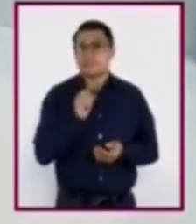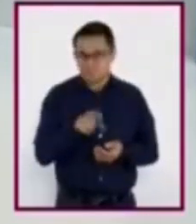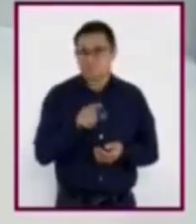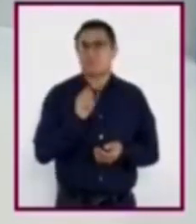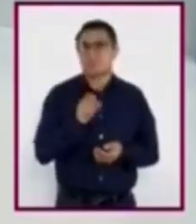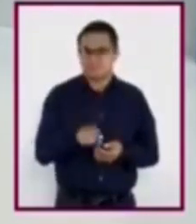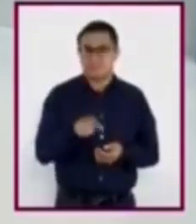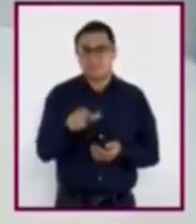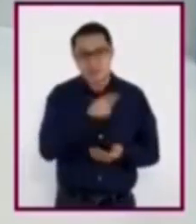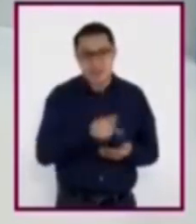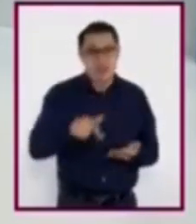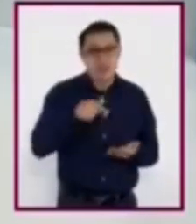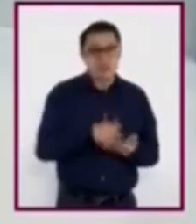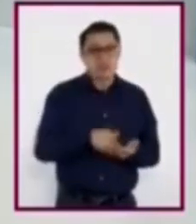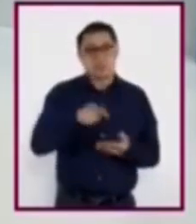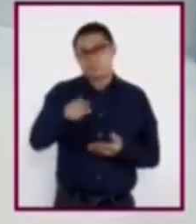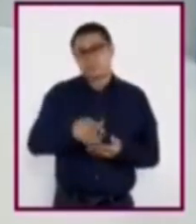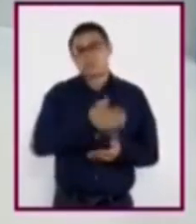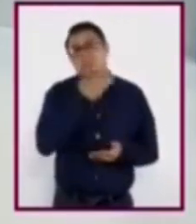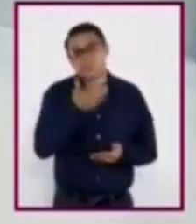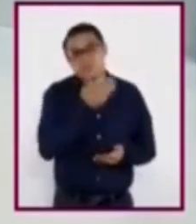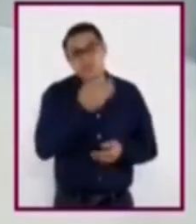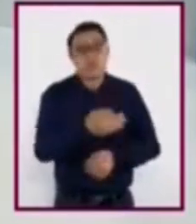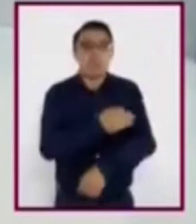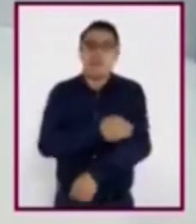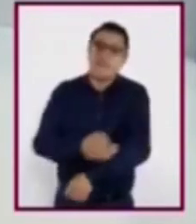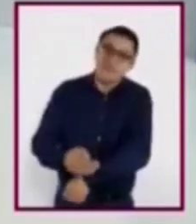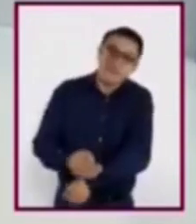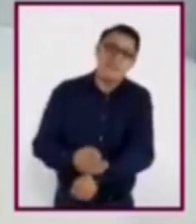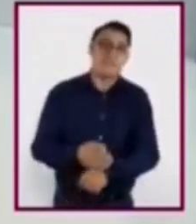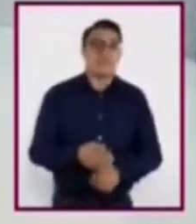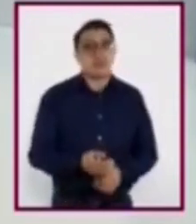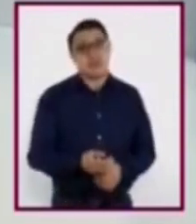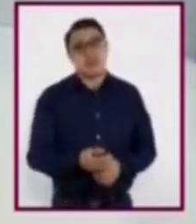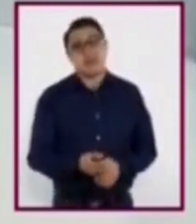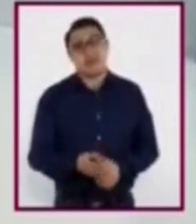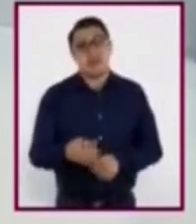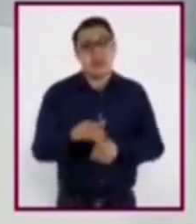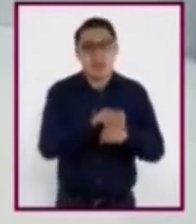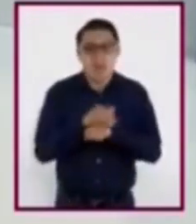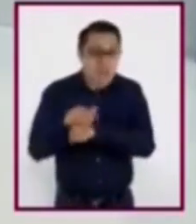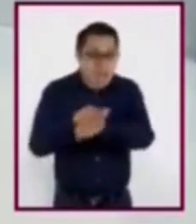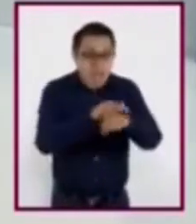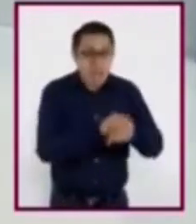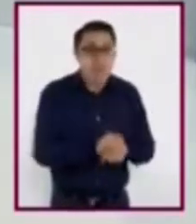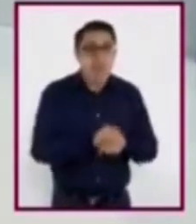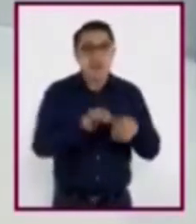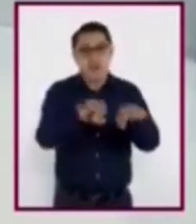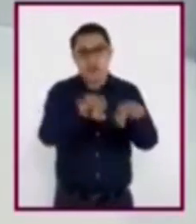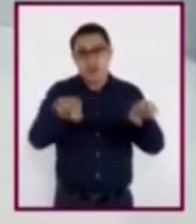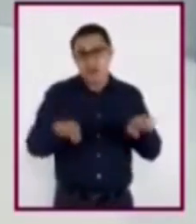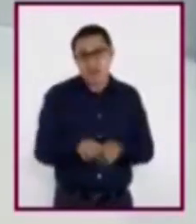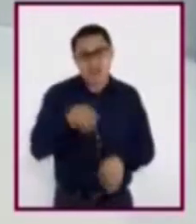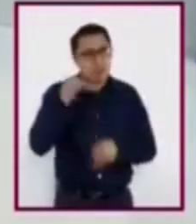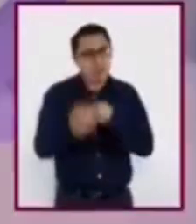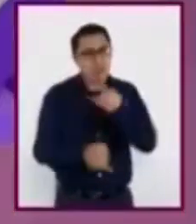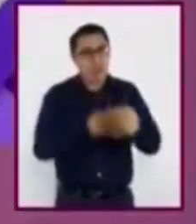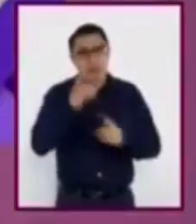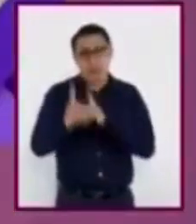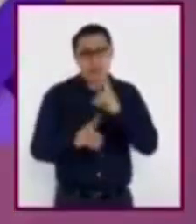ubiquen sus ambientes cotidianos. El familiar, el círculo de amistades, el equipo en el que juegan, en fin.